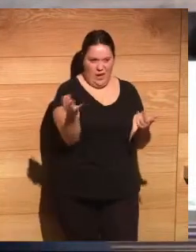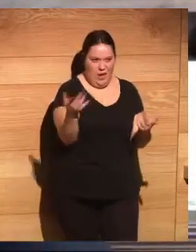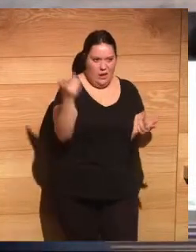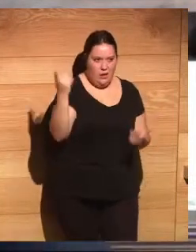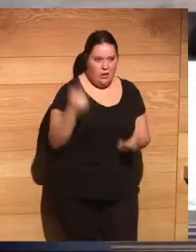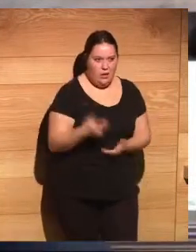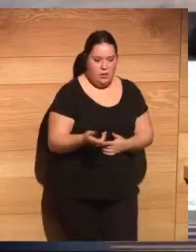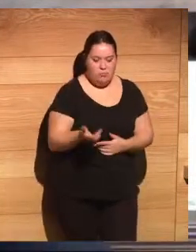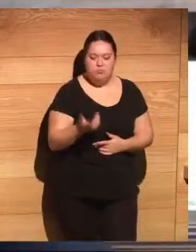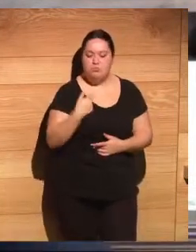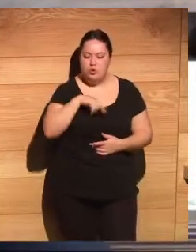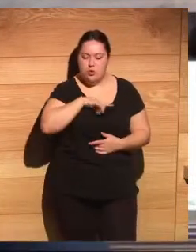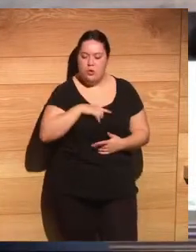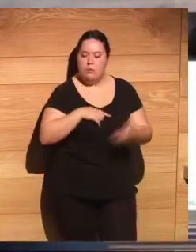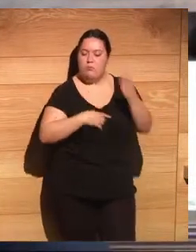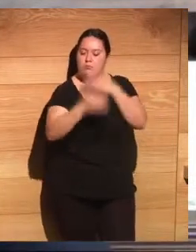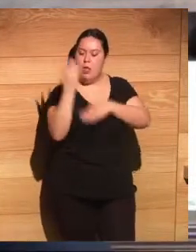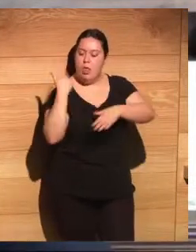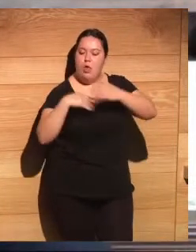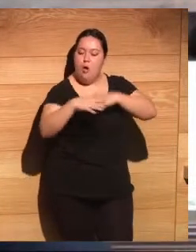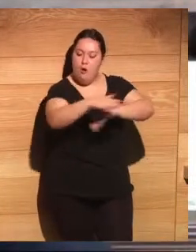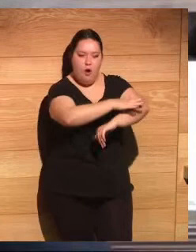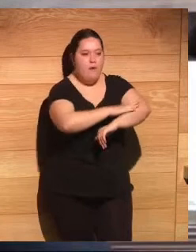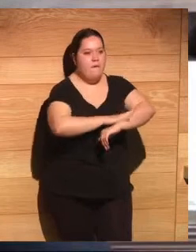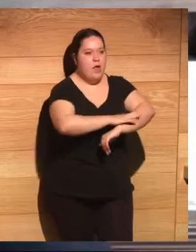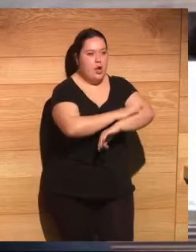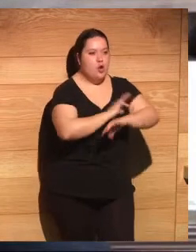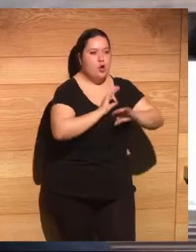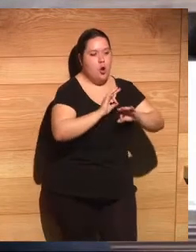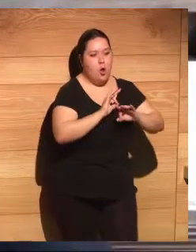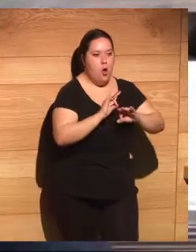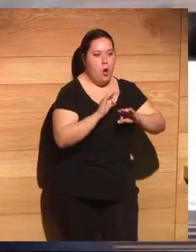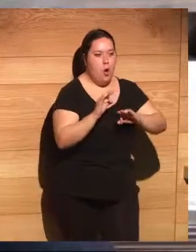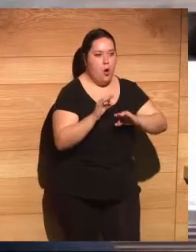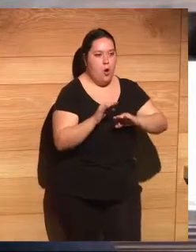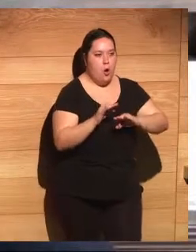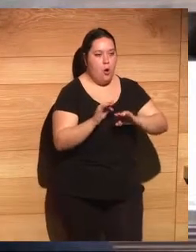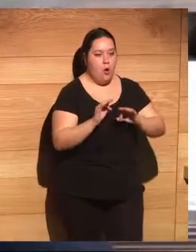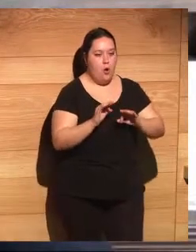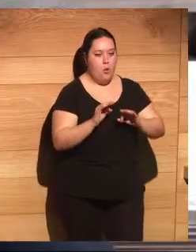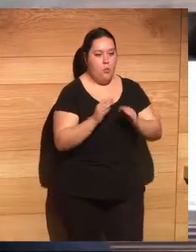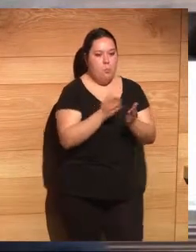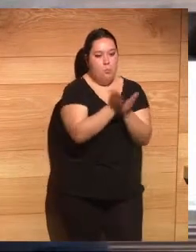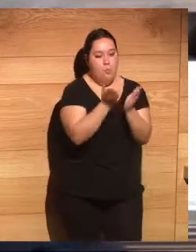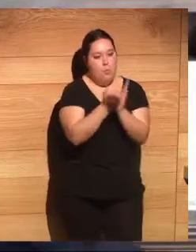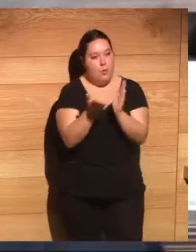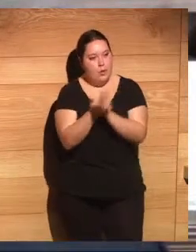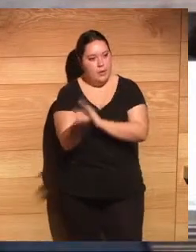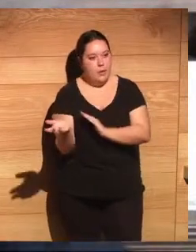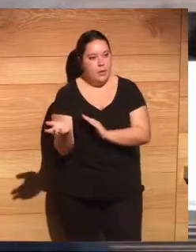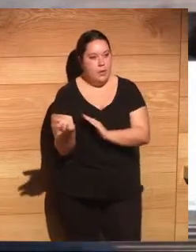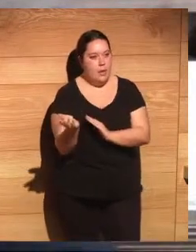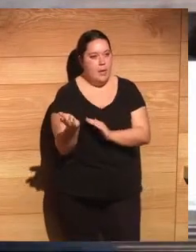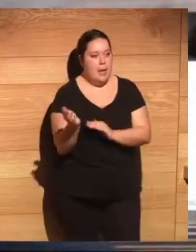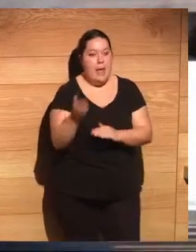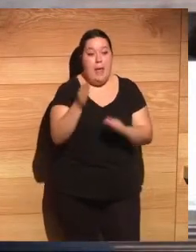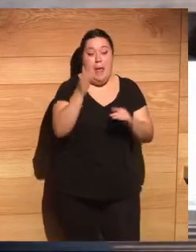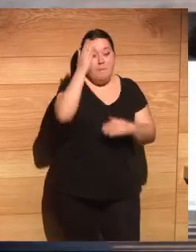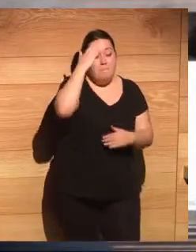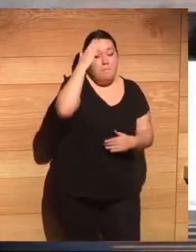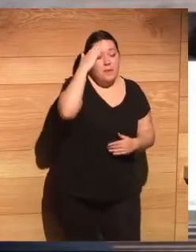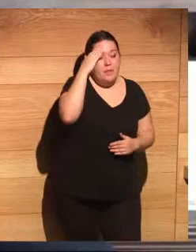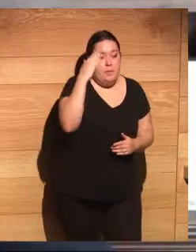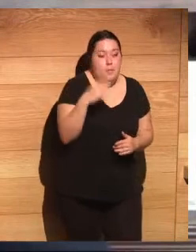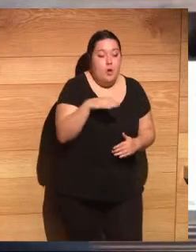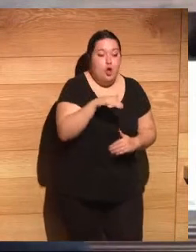Tenemos que volver a una gobernanza multilateral basada en los principios democráticos como dice la